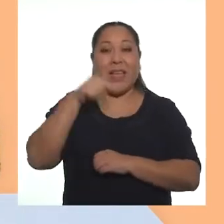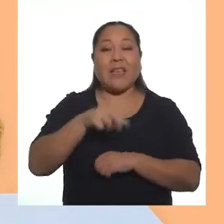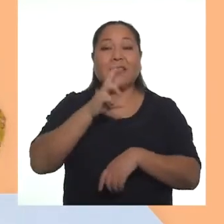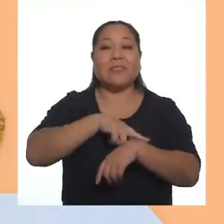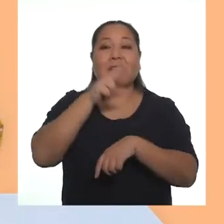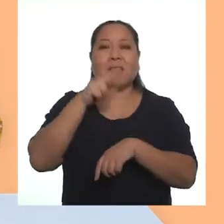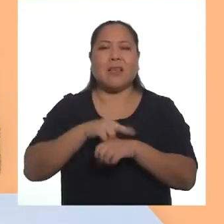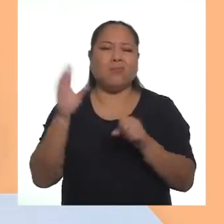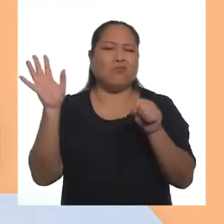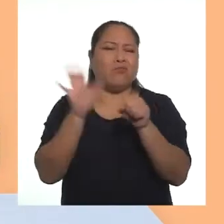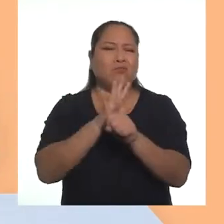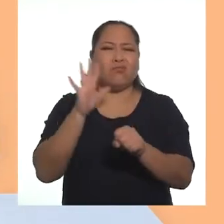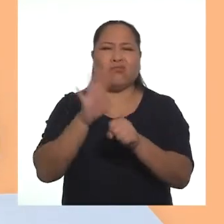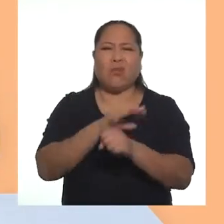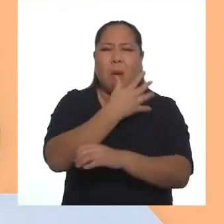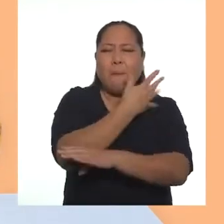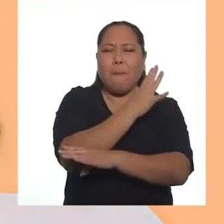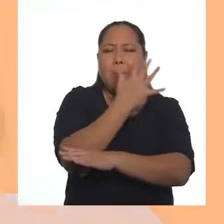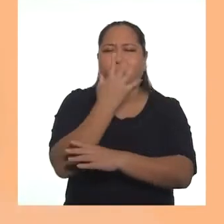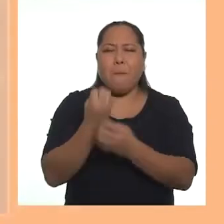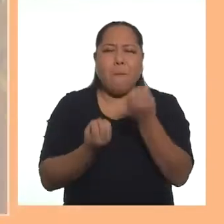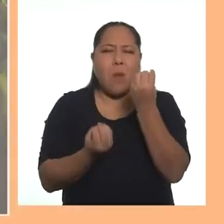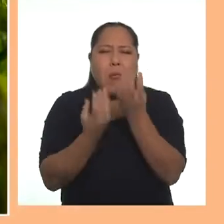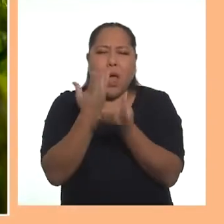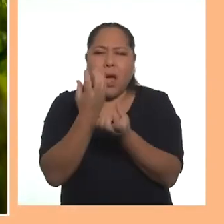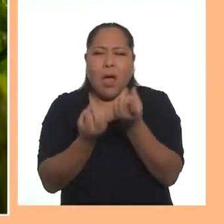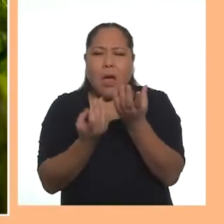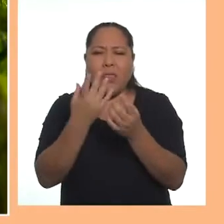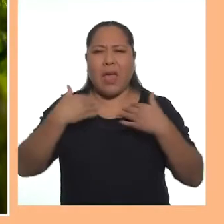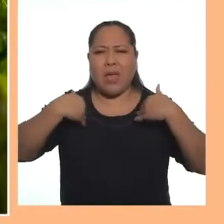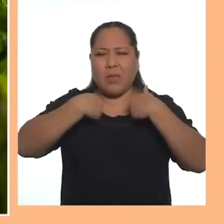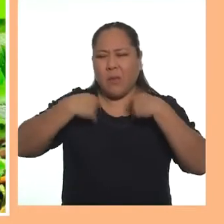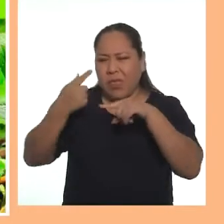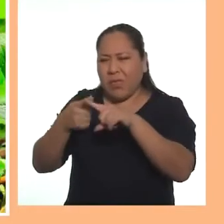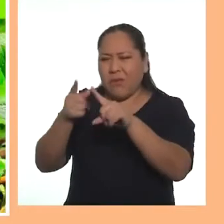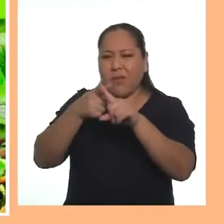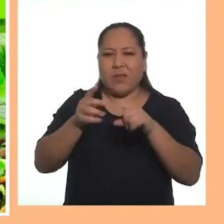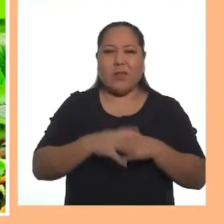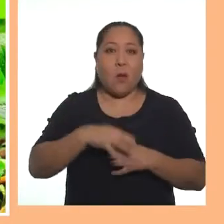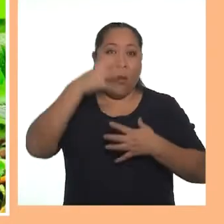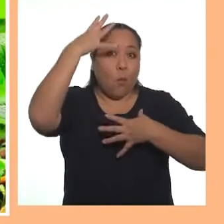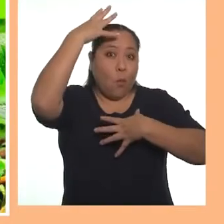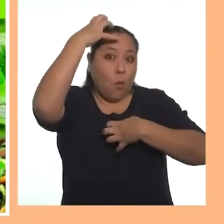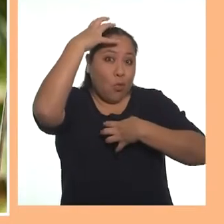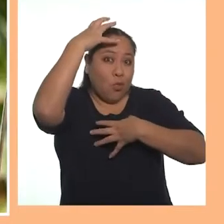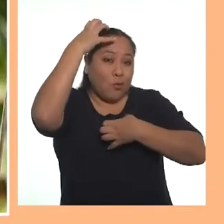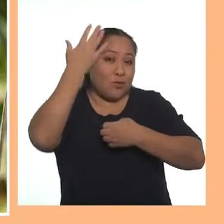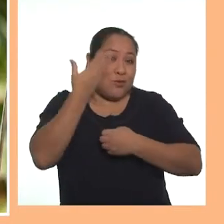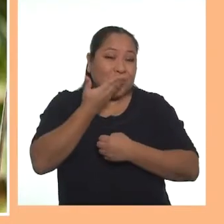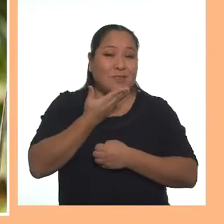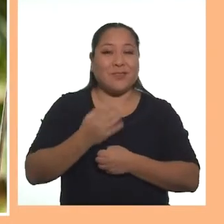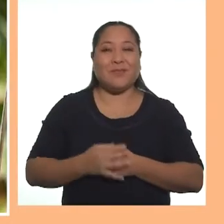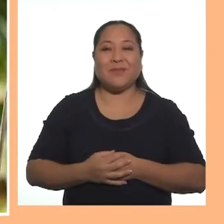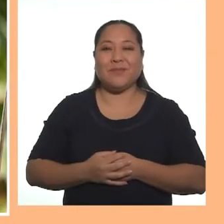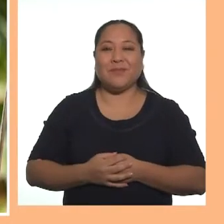hermosa de la selva y que esta región está repleta de plantas y animales diversos como